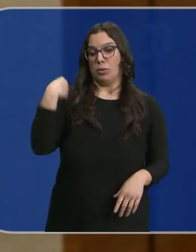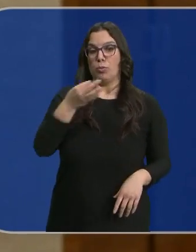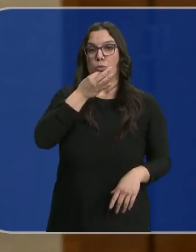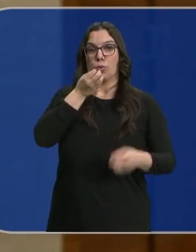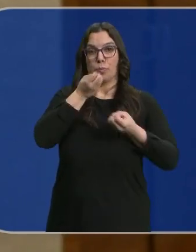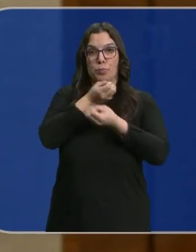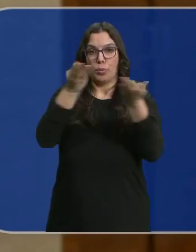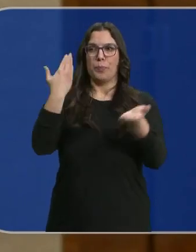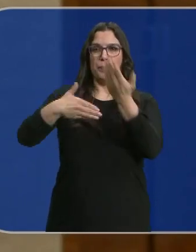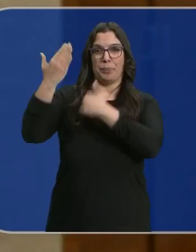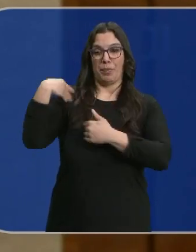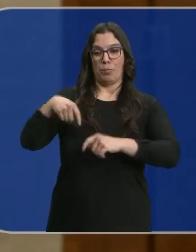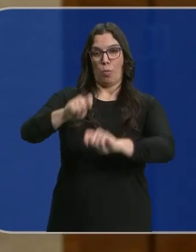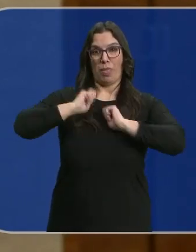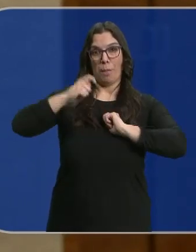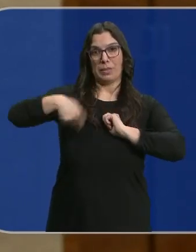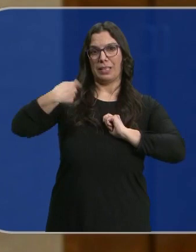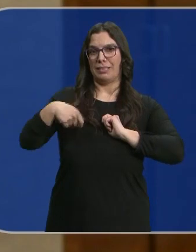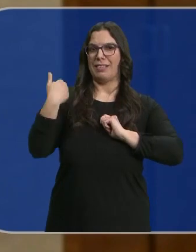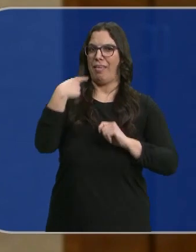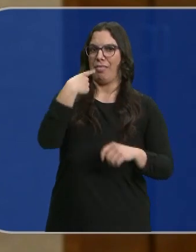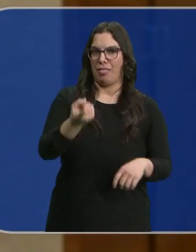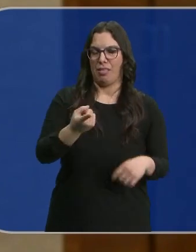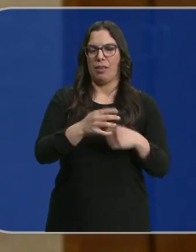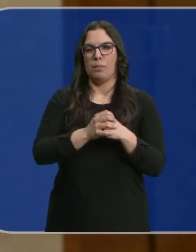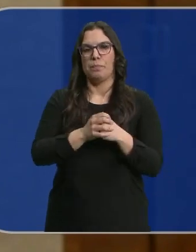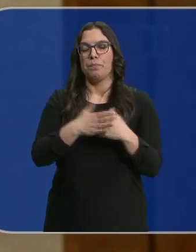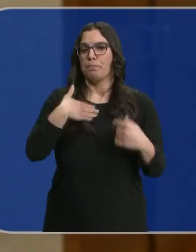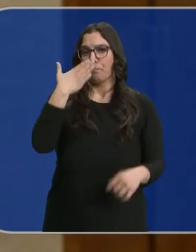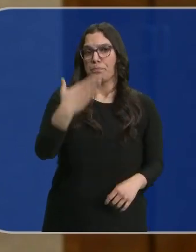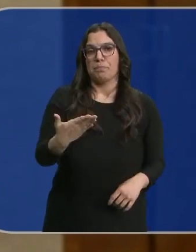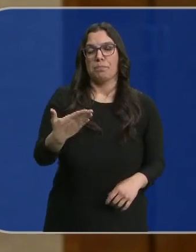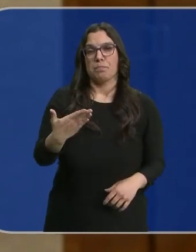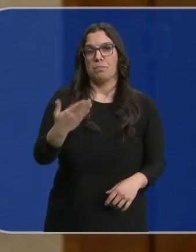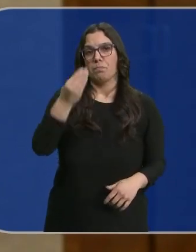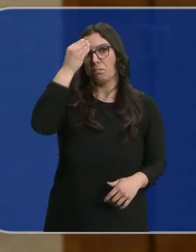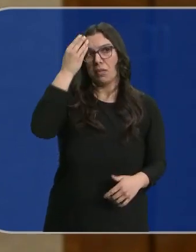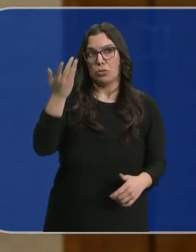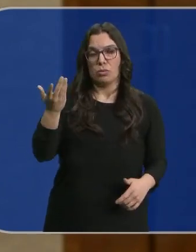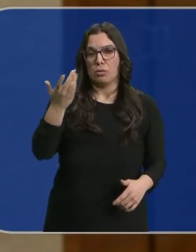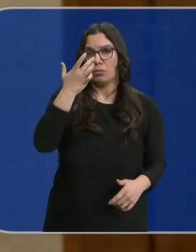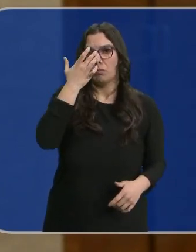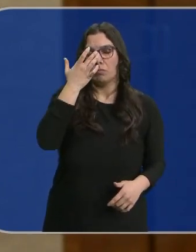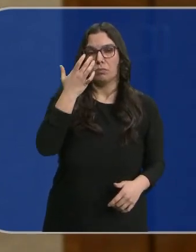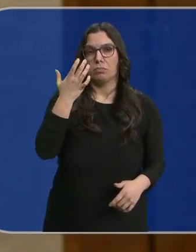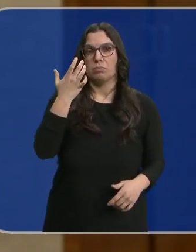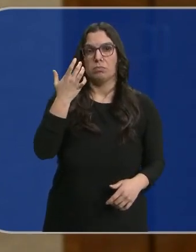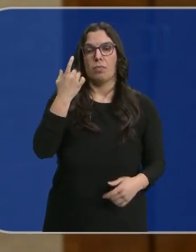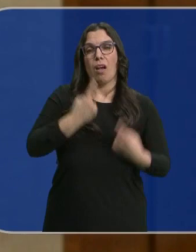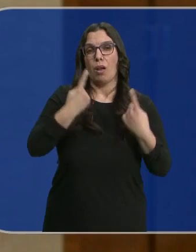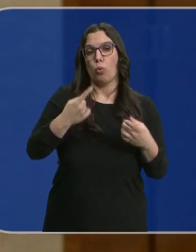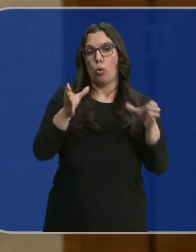ya lo había transmitido el día de mi toma de posesión. Sinceramente creo que hay determinados